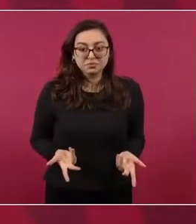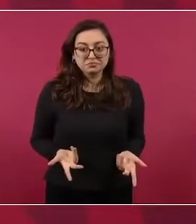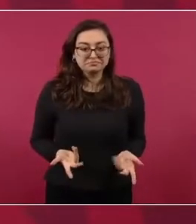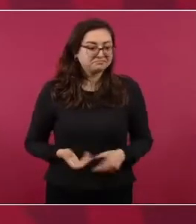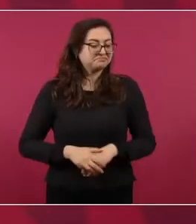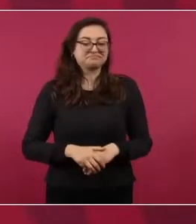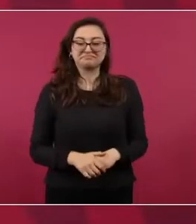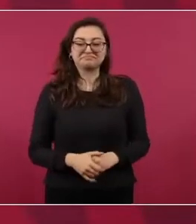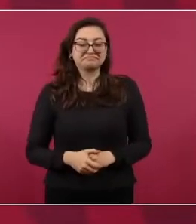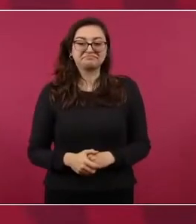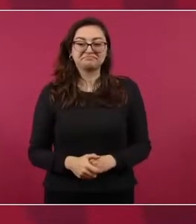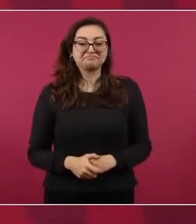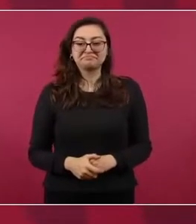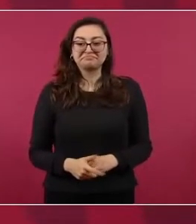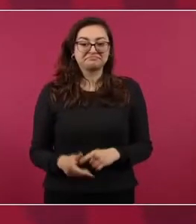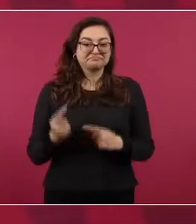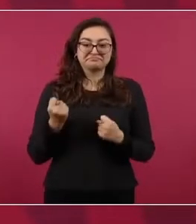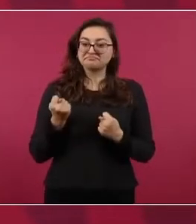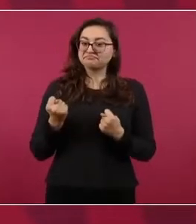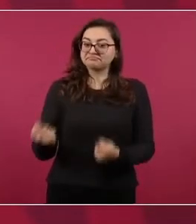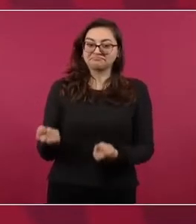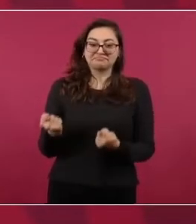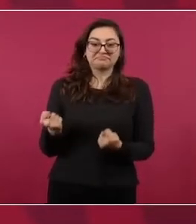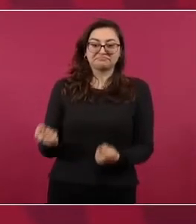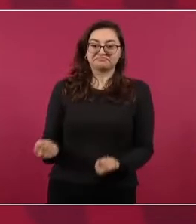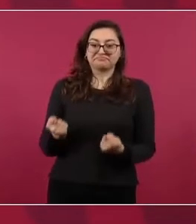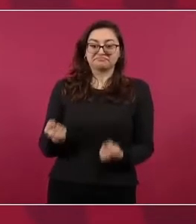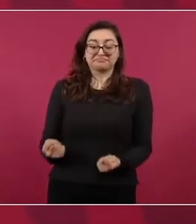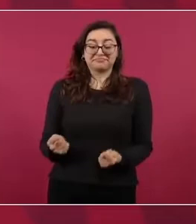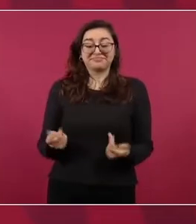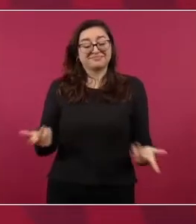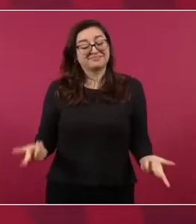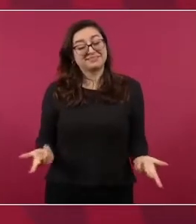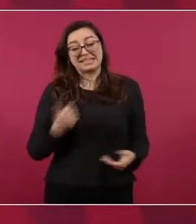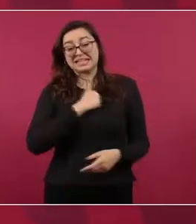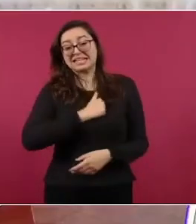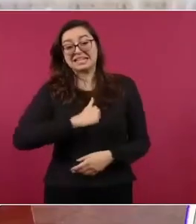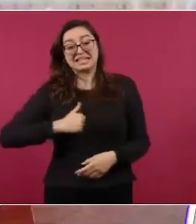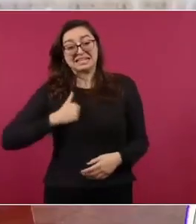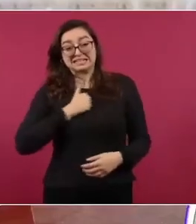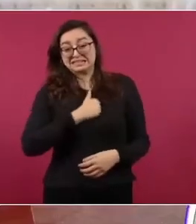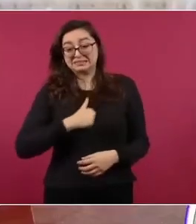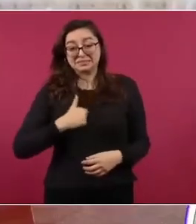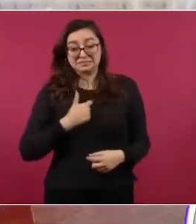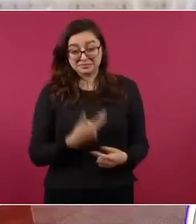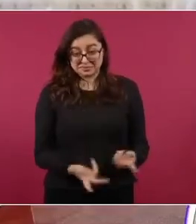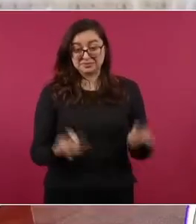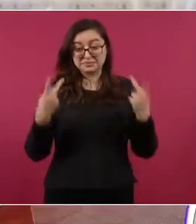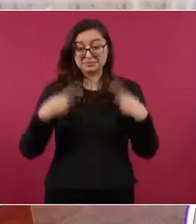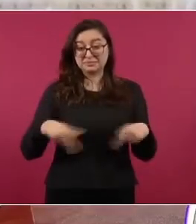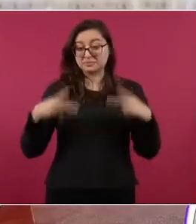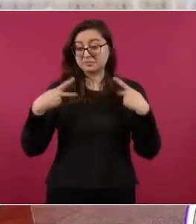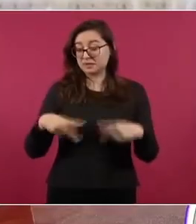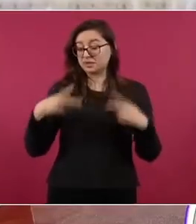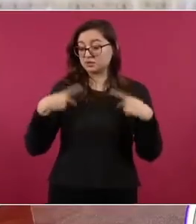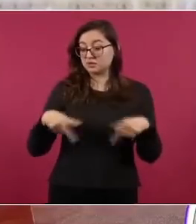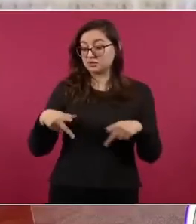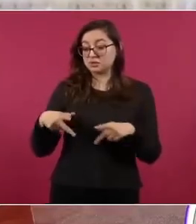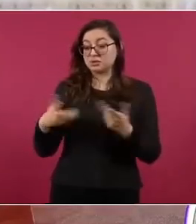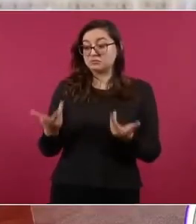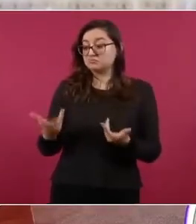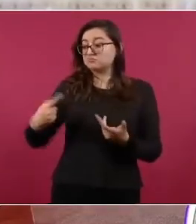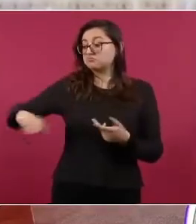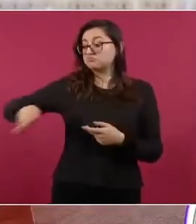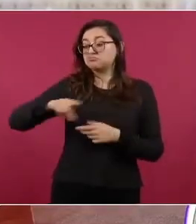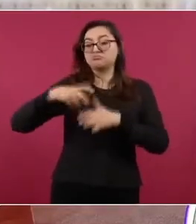los que sin